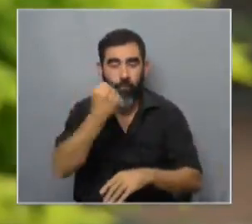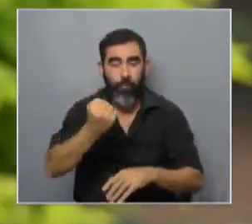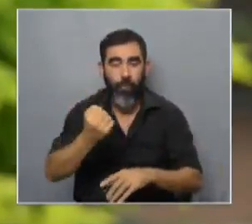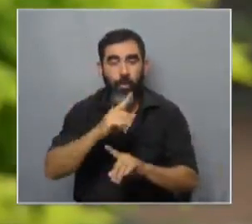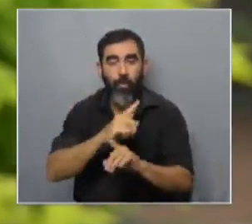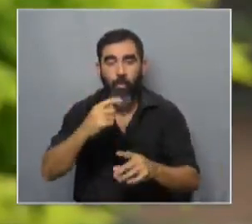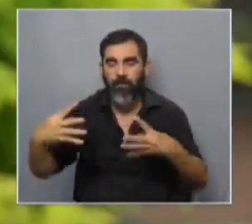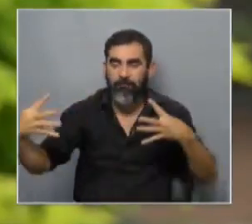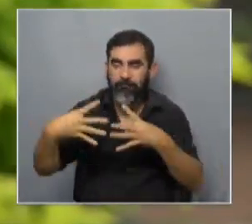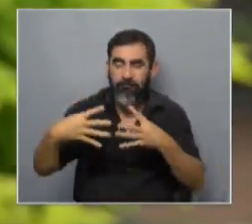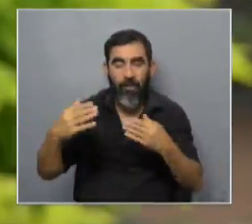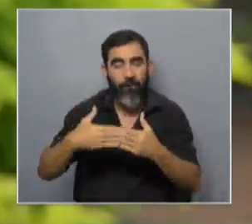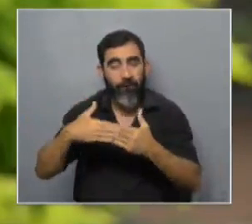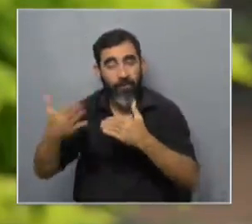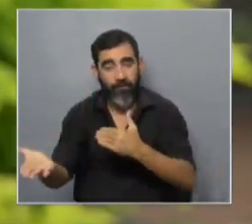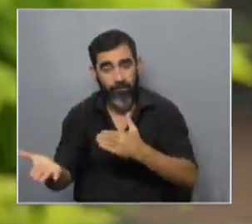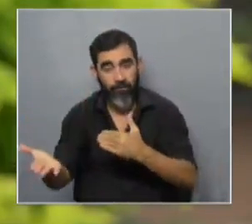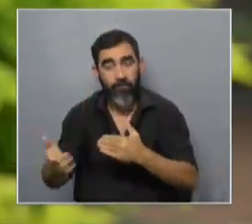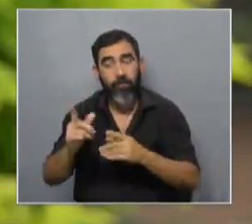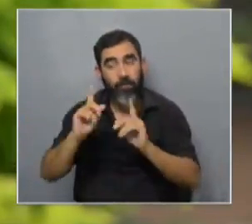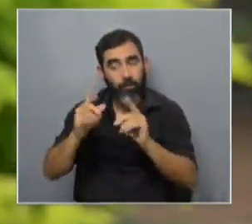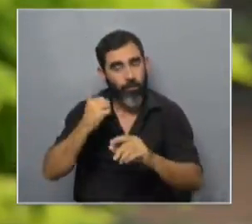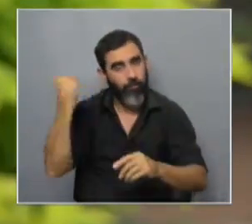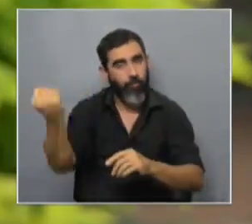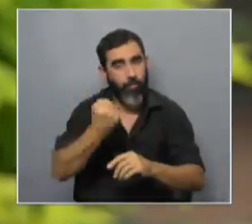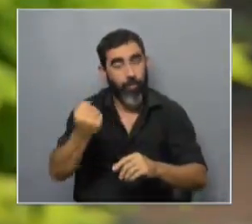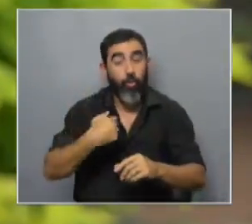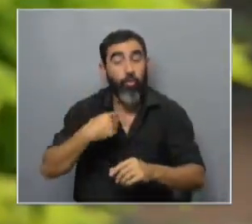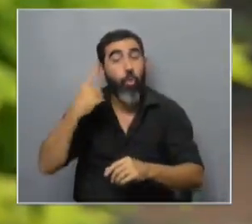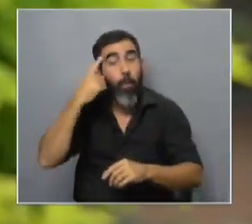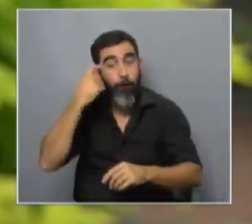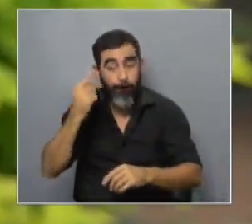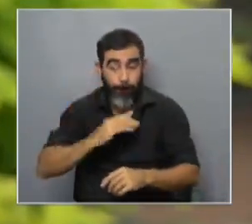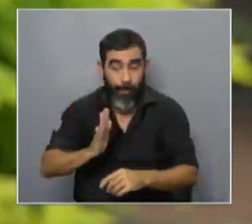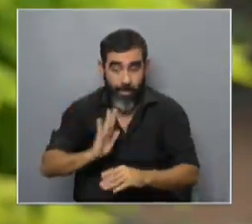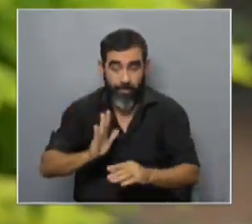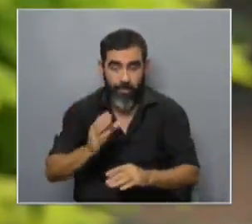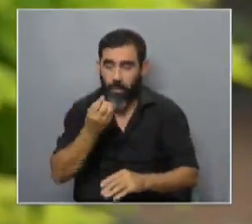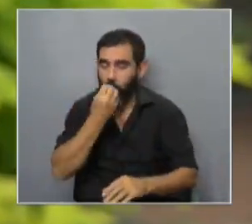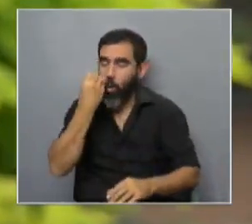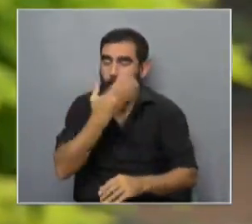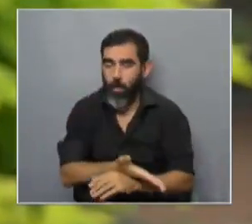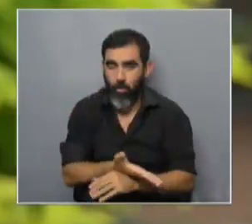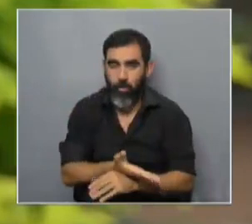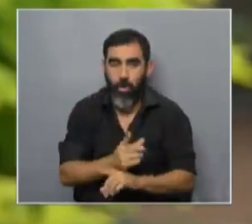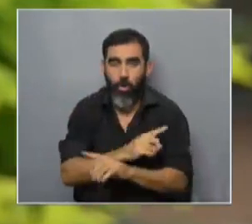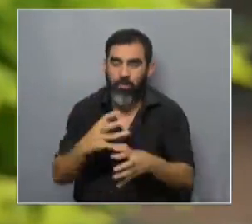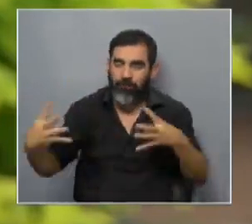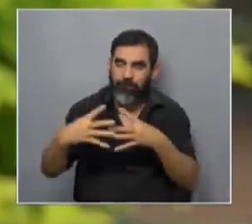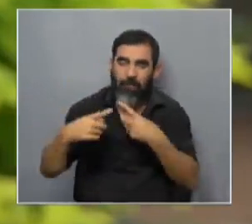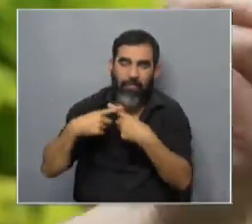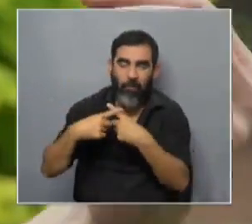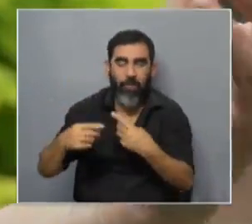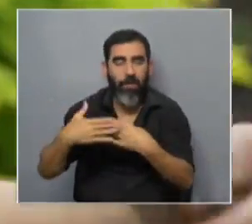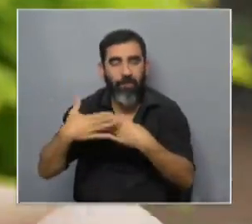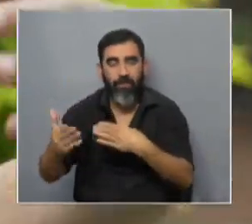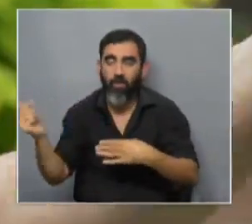se tenga que pelear con los vecinos eso fue para mí mi experiencia particular más beneficiosa no tener que pelearse con los vecinos